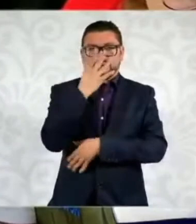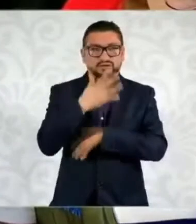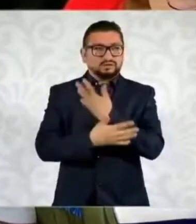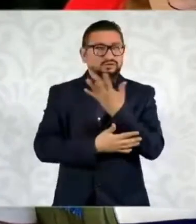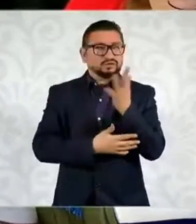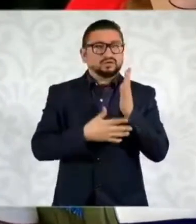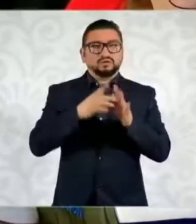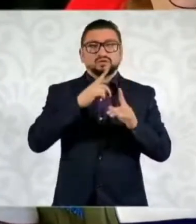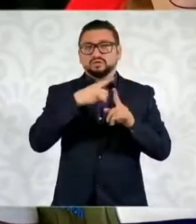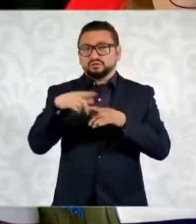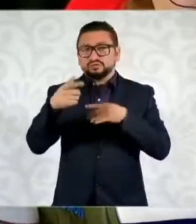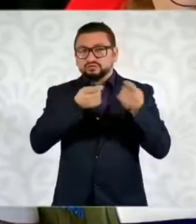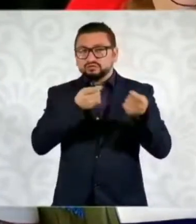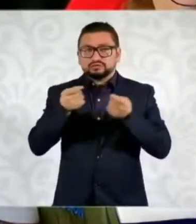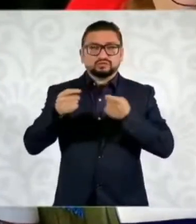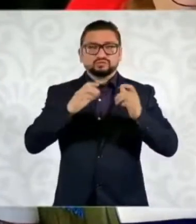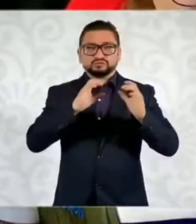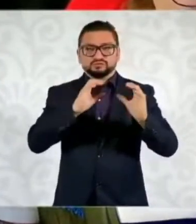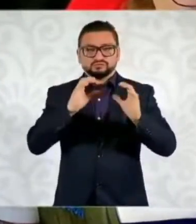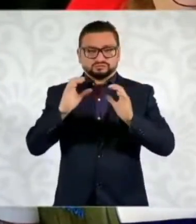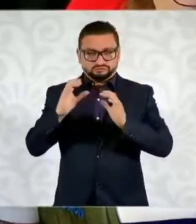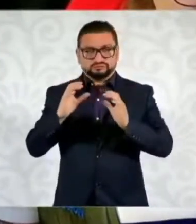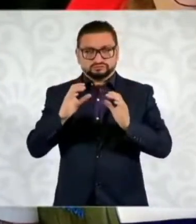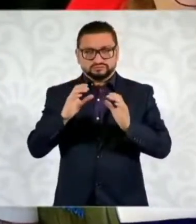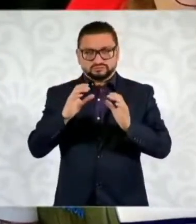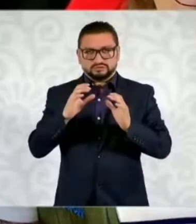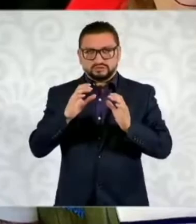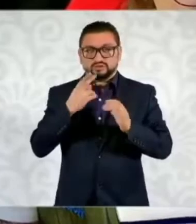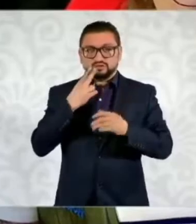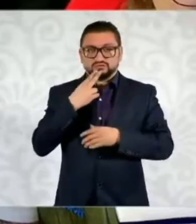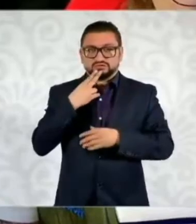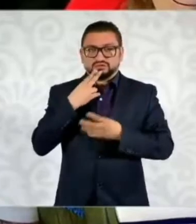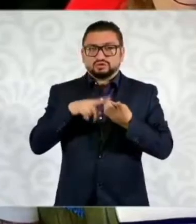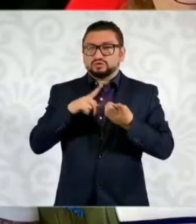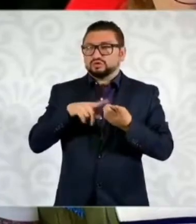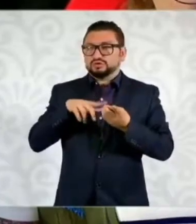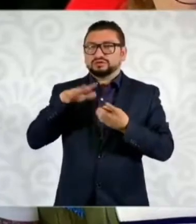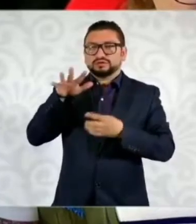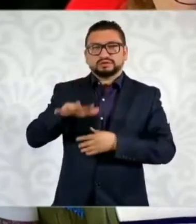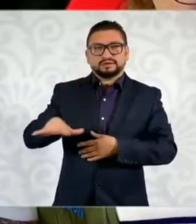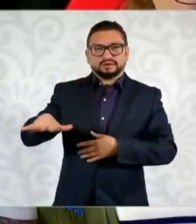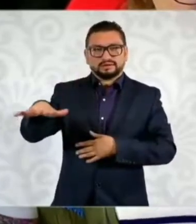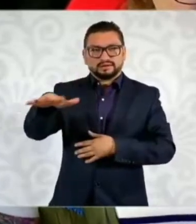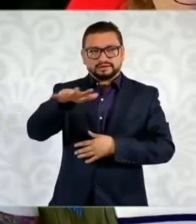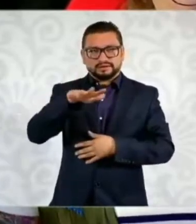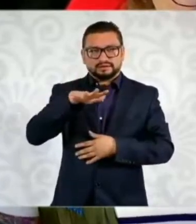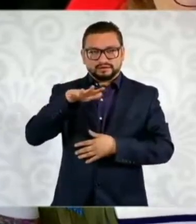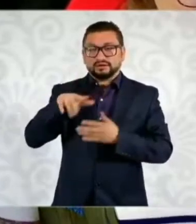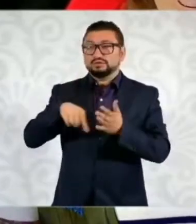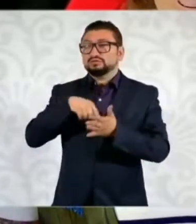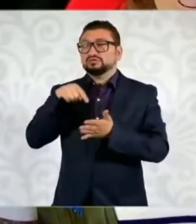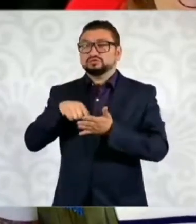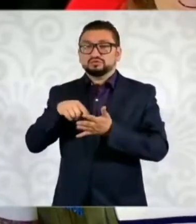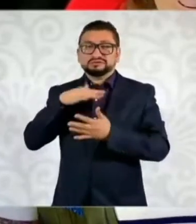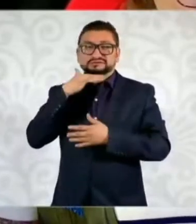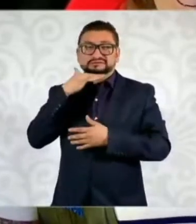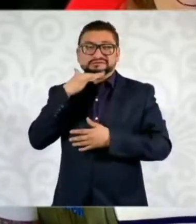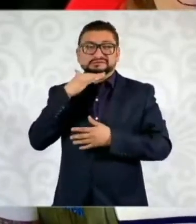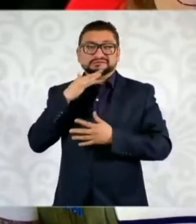implementando en las zonas contaminadas.